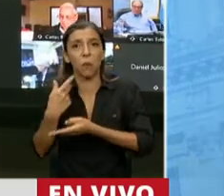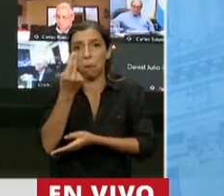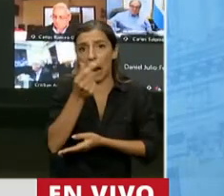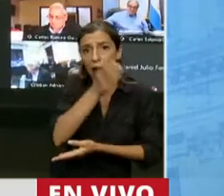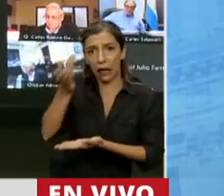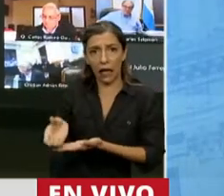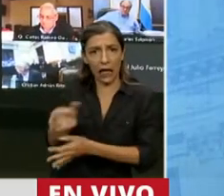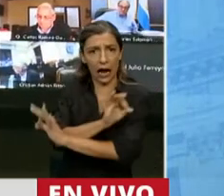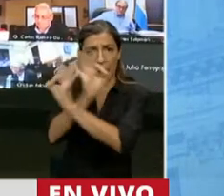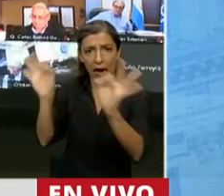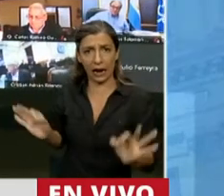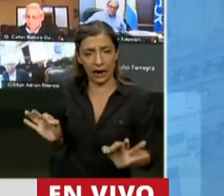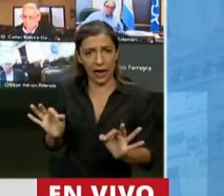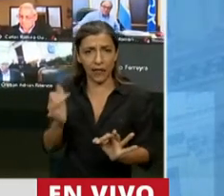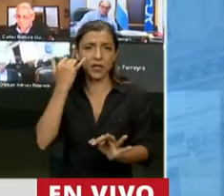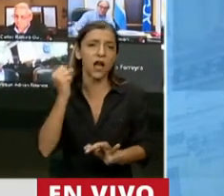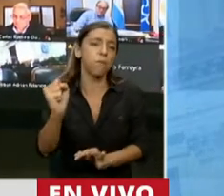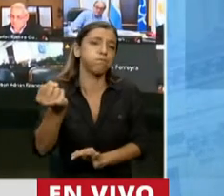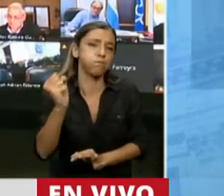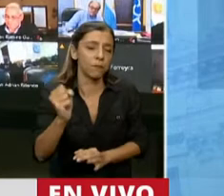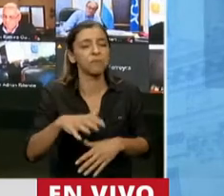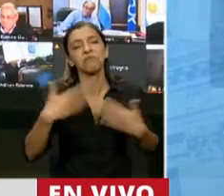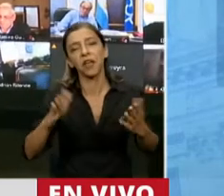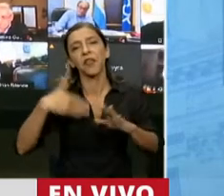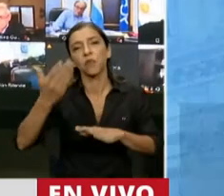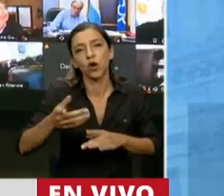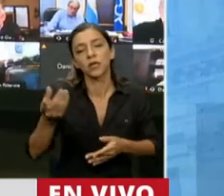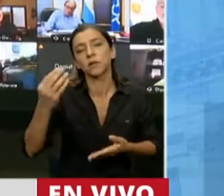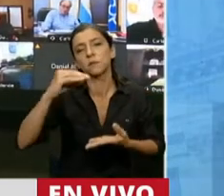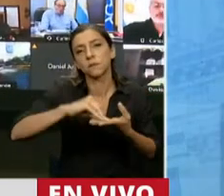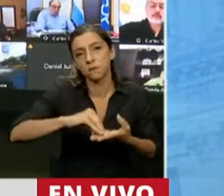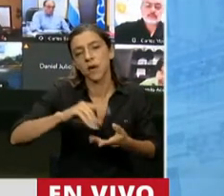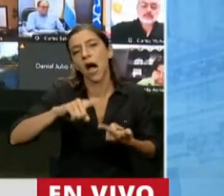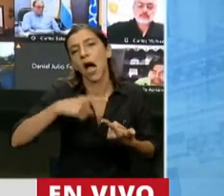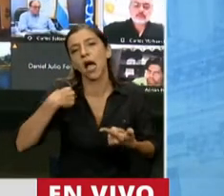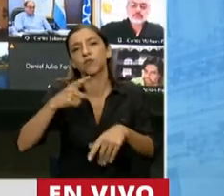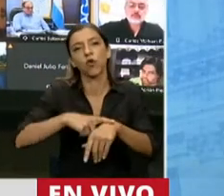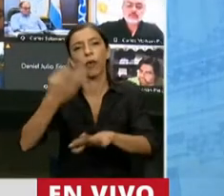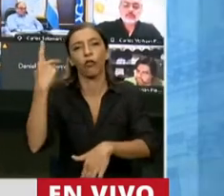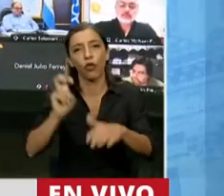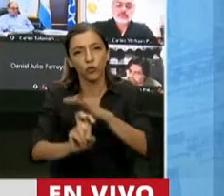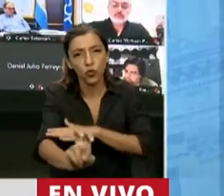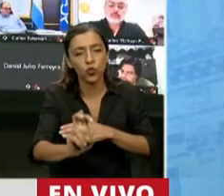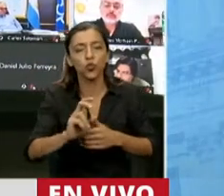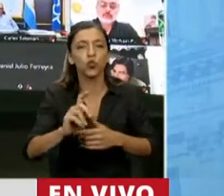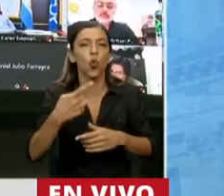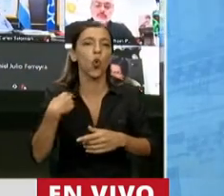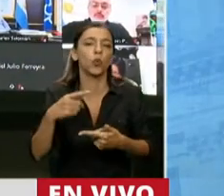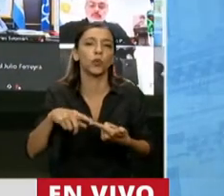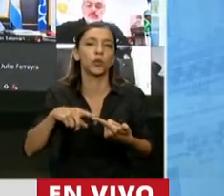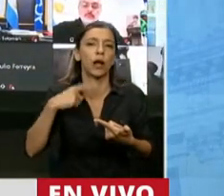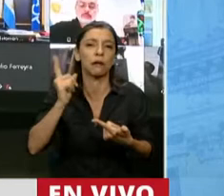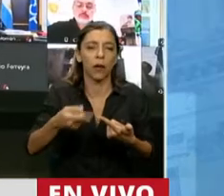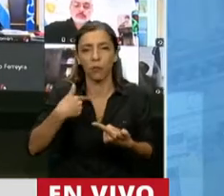a la ciudad de Buenos Aires. Después vinieron otras, vinieron lo de los subterráneos, cuando se dejó la